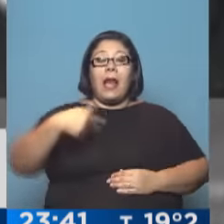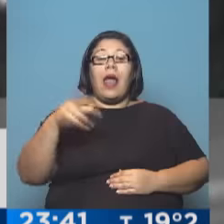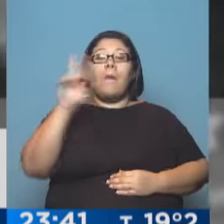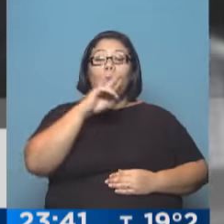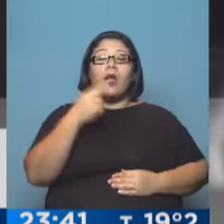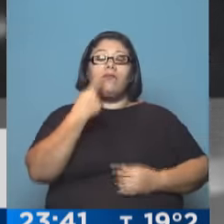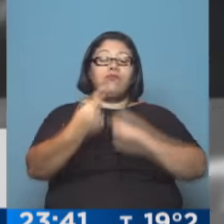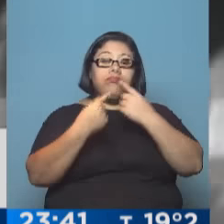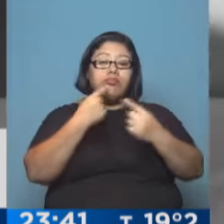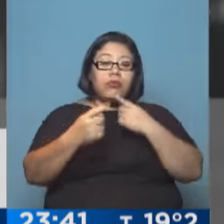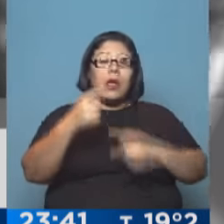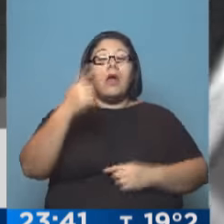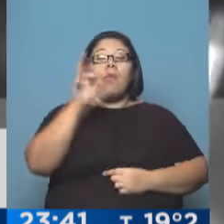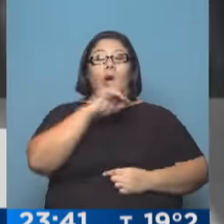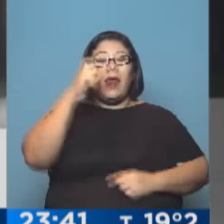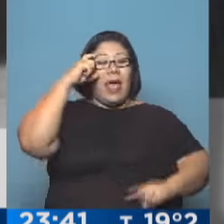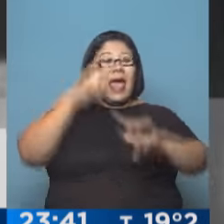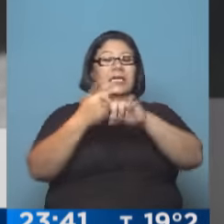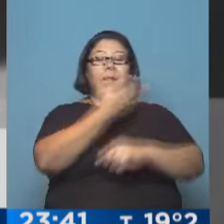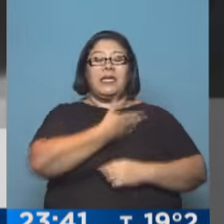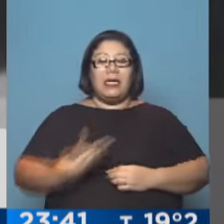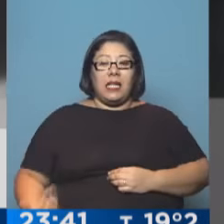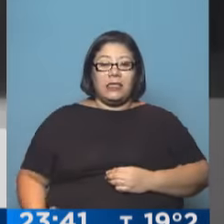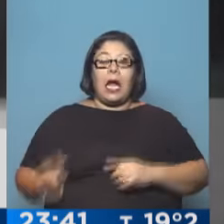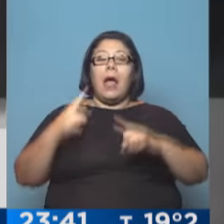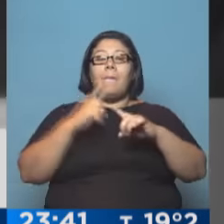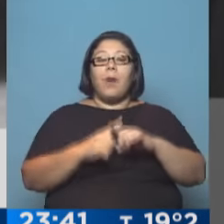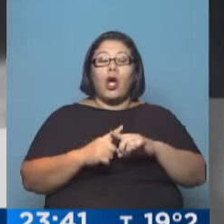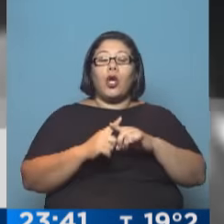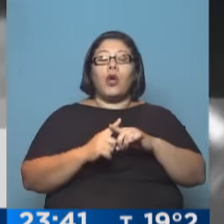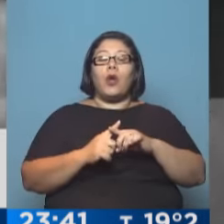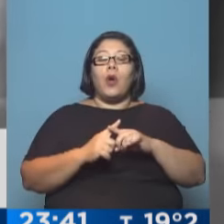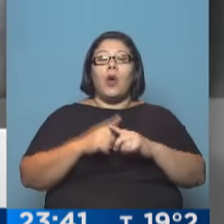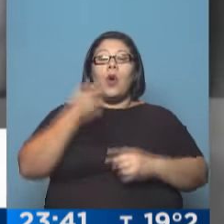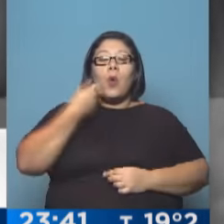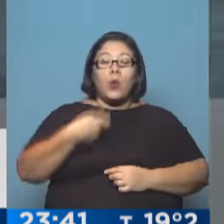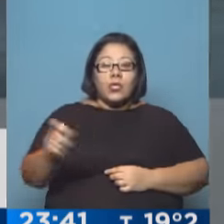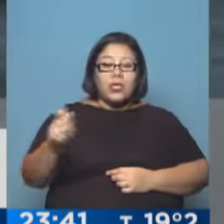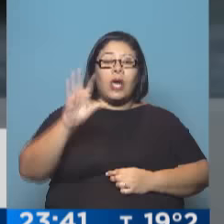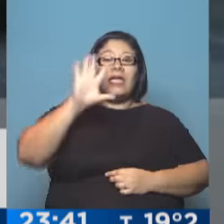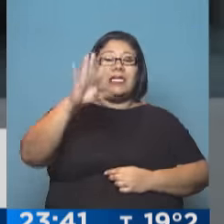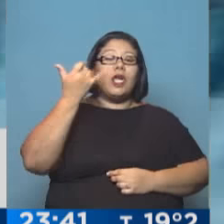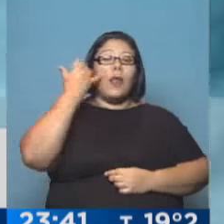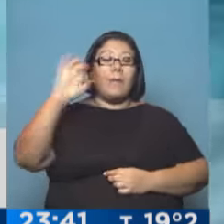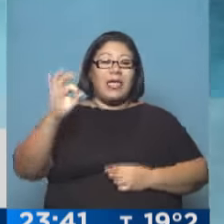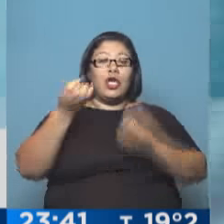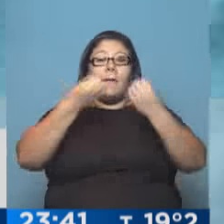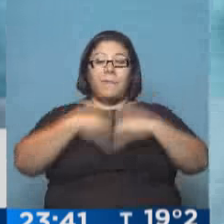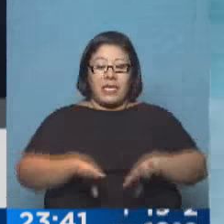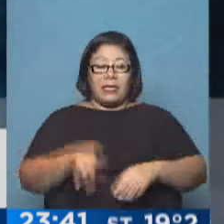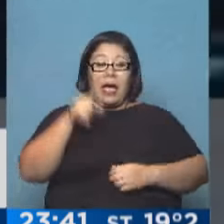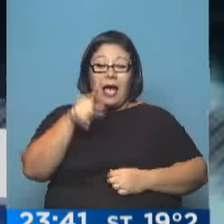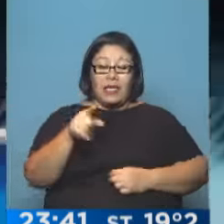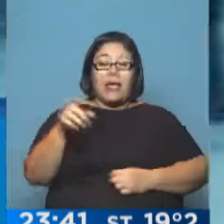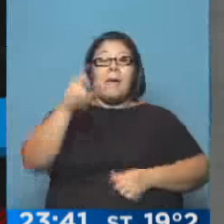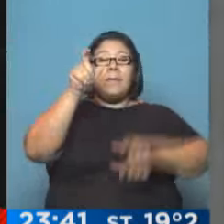a la expresidenta en el juicio por el operativo Independencia que comienza el 5 de mayo y en el que se juzgará a